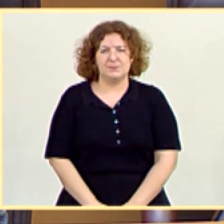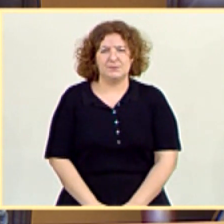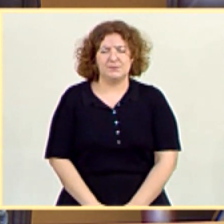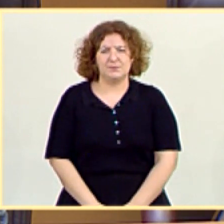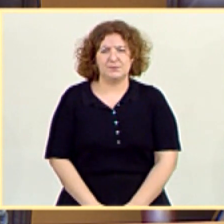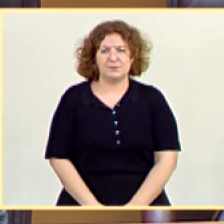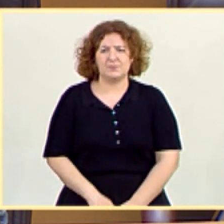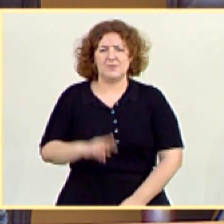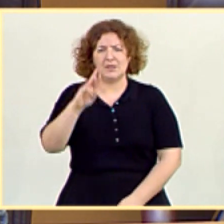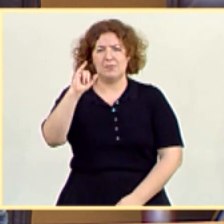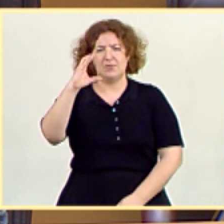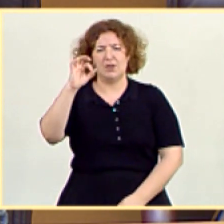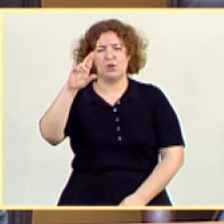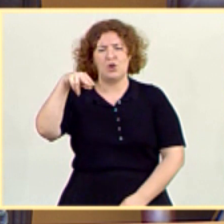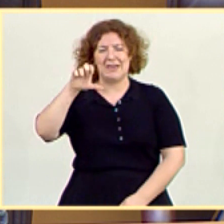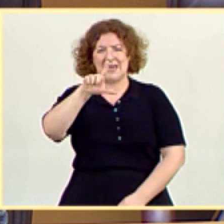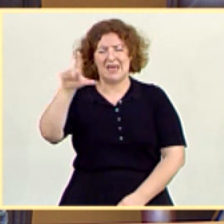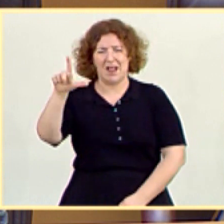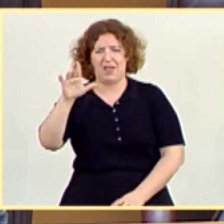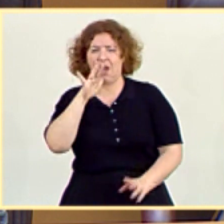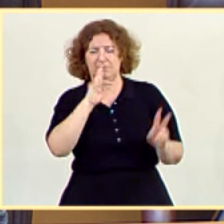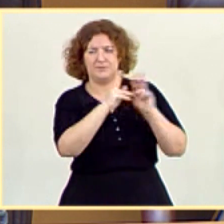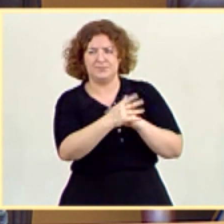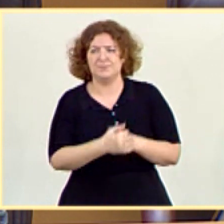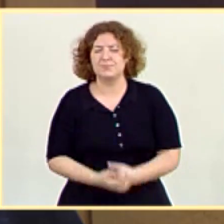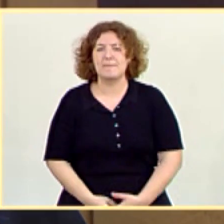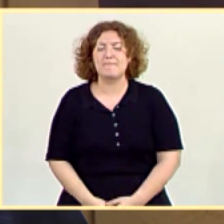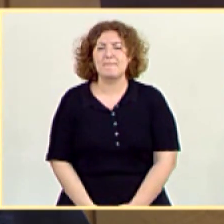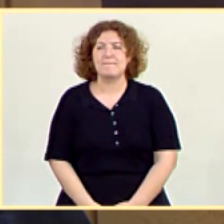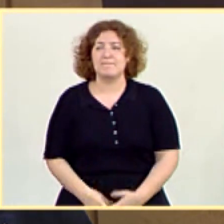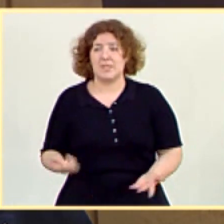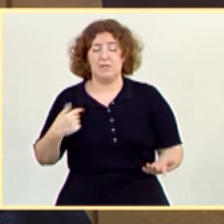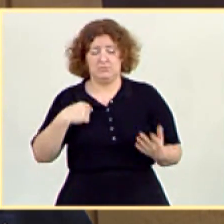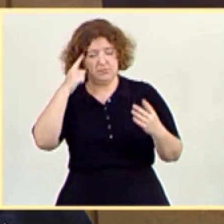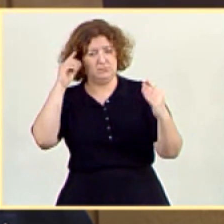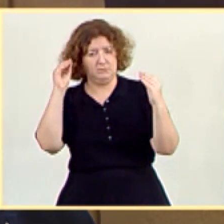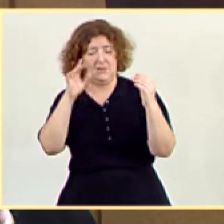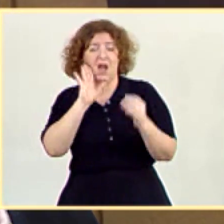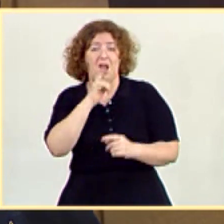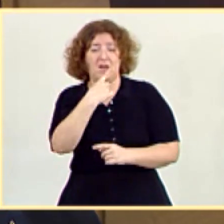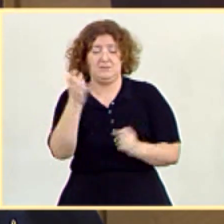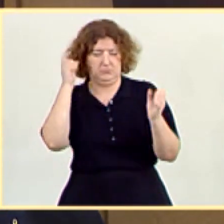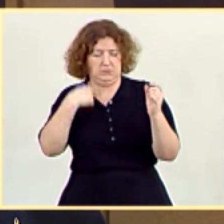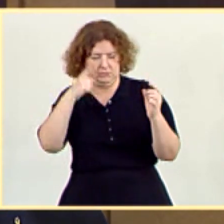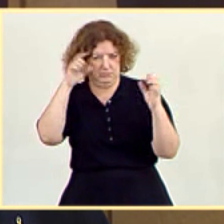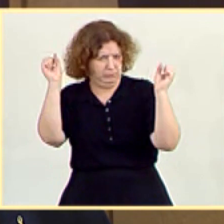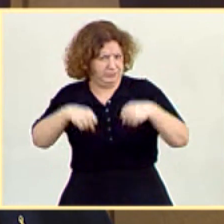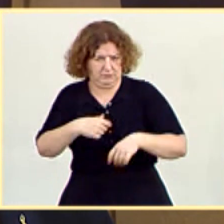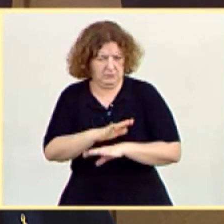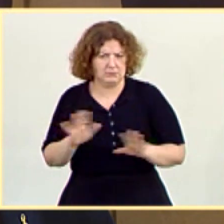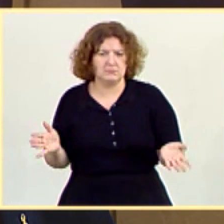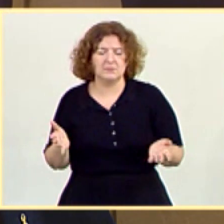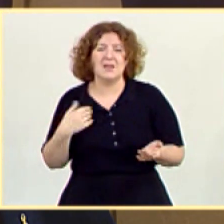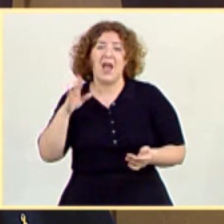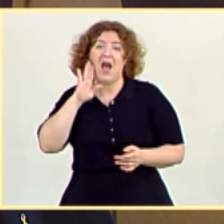Senador Picornel tiene la palabra. Gracias, presidenta. Señora ministra, estoy de acuerdo con la reflexión que hace respecto a la gestión que hizo el Partido